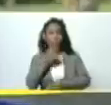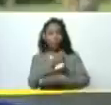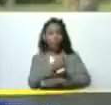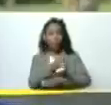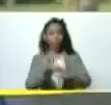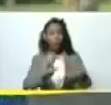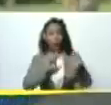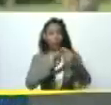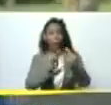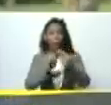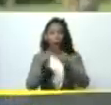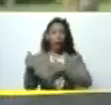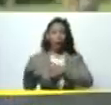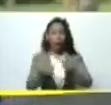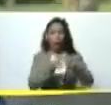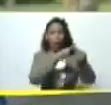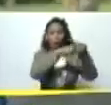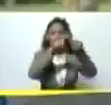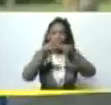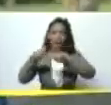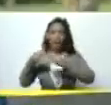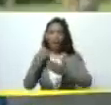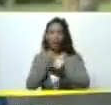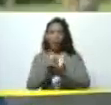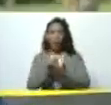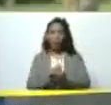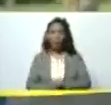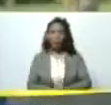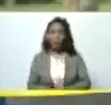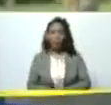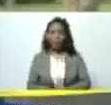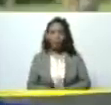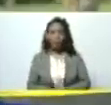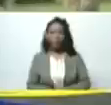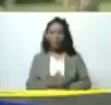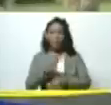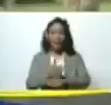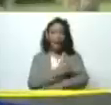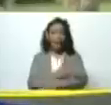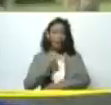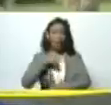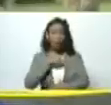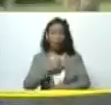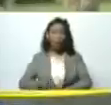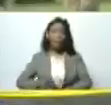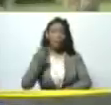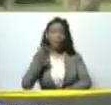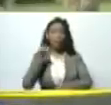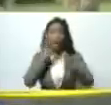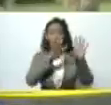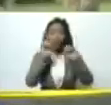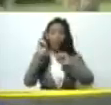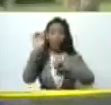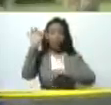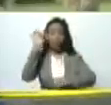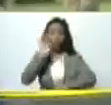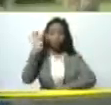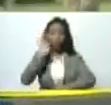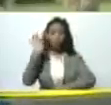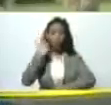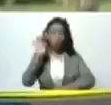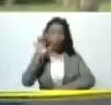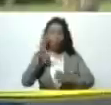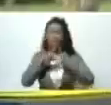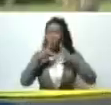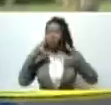camino de la diversificación económica y antes nosotros importábamos el 90% de